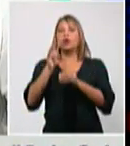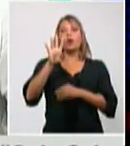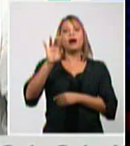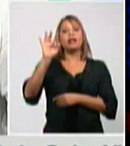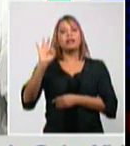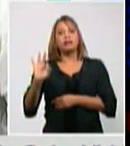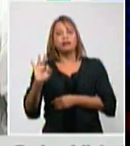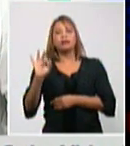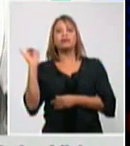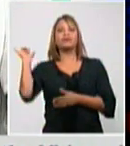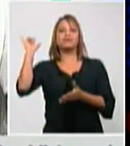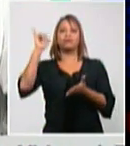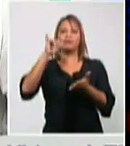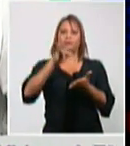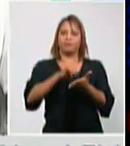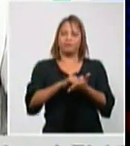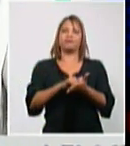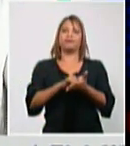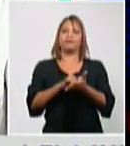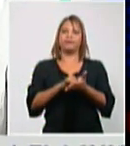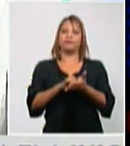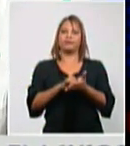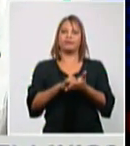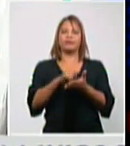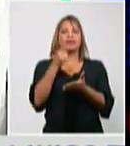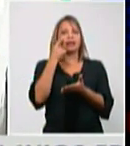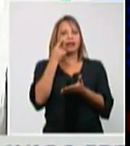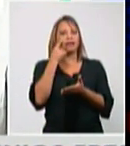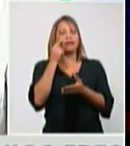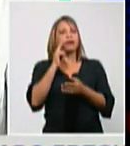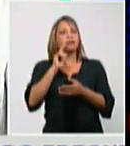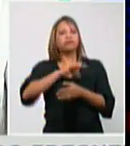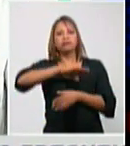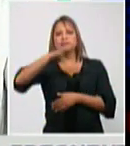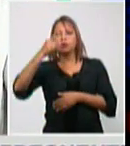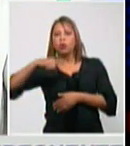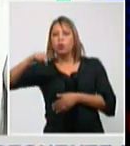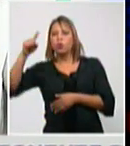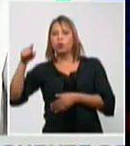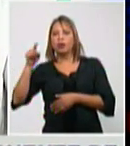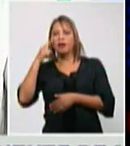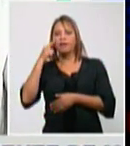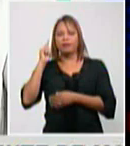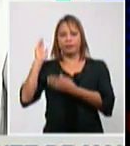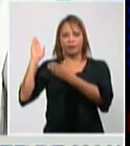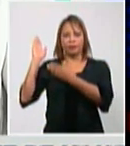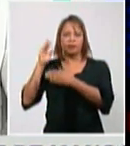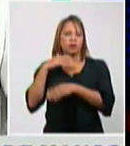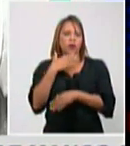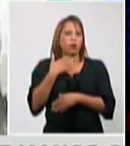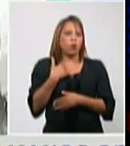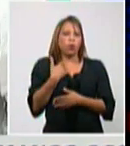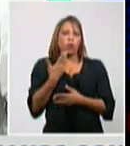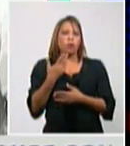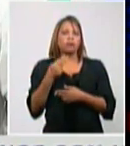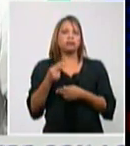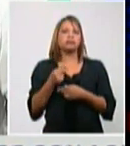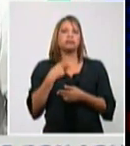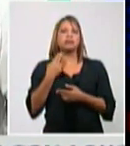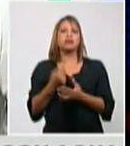importados ahí hay un gráfico como se ha comportado la infección la fuente de infección en los últimos